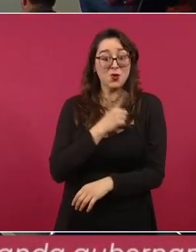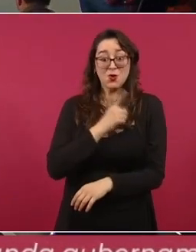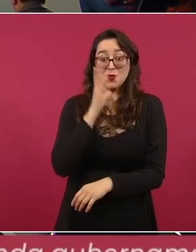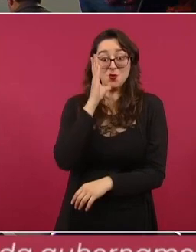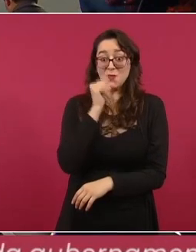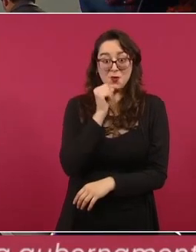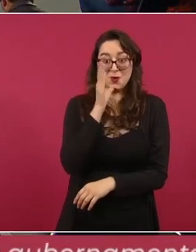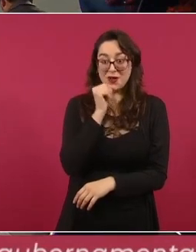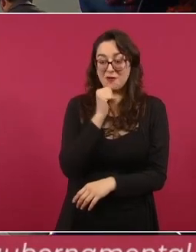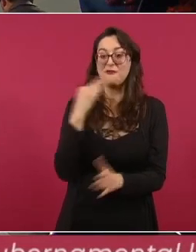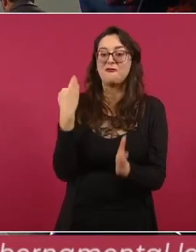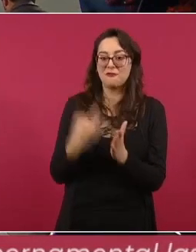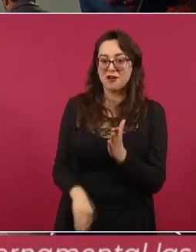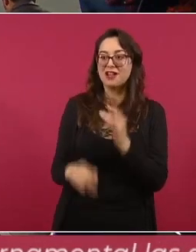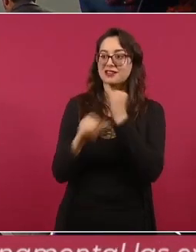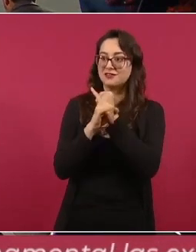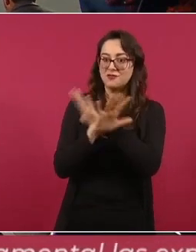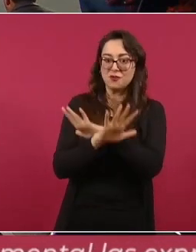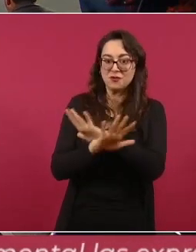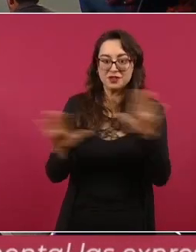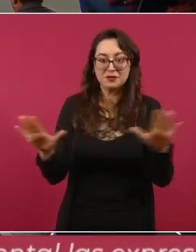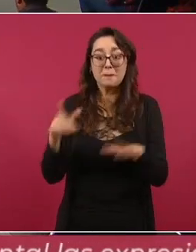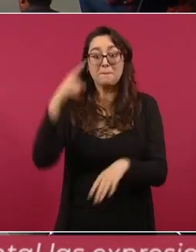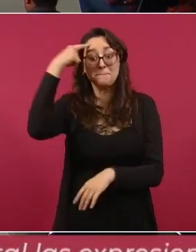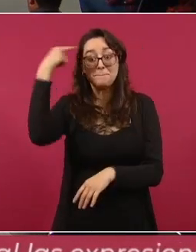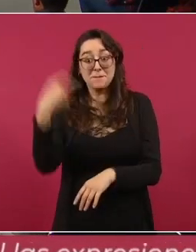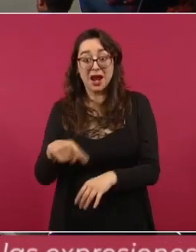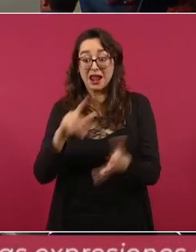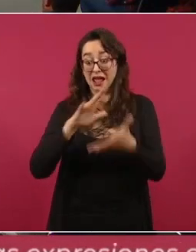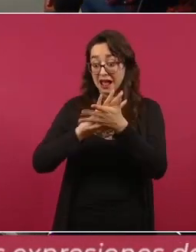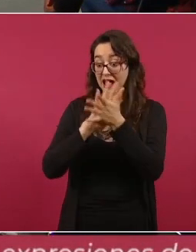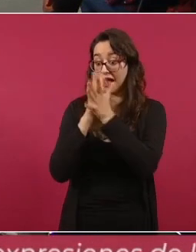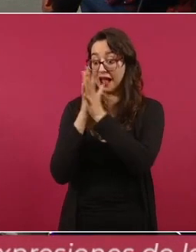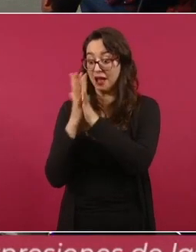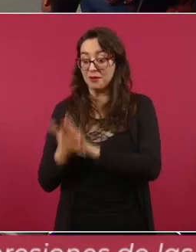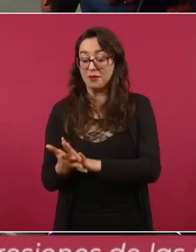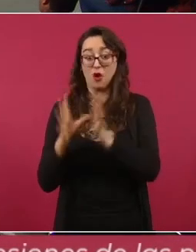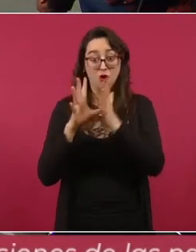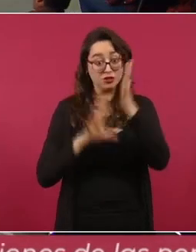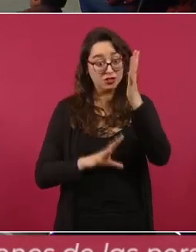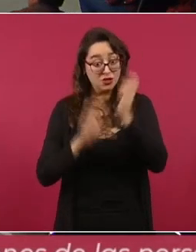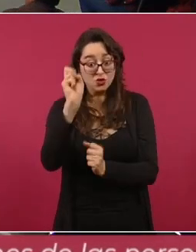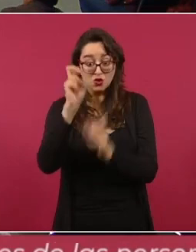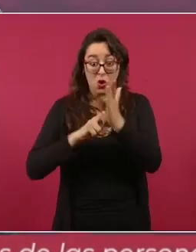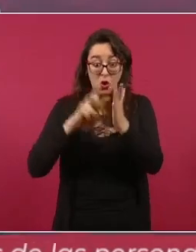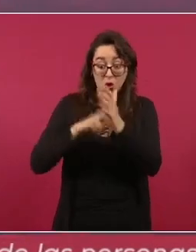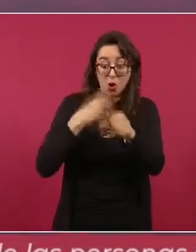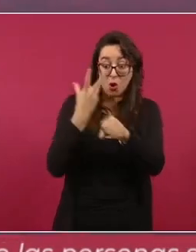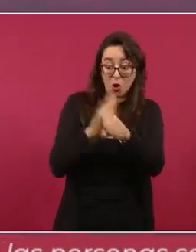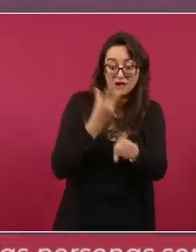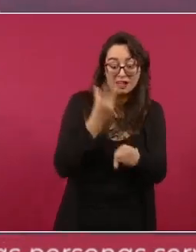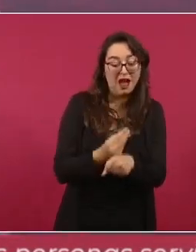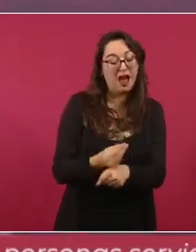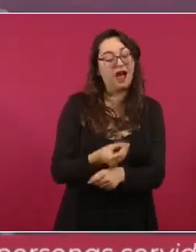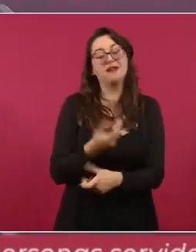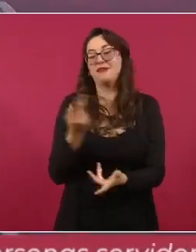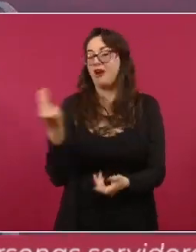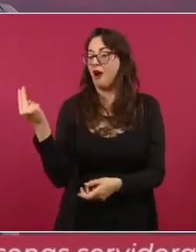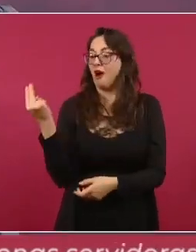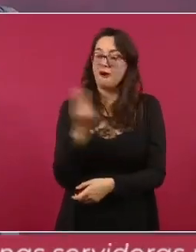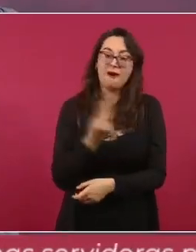Y una transformación requiere de reformas constitucionales. Tan es así